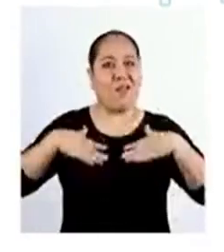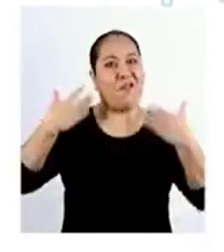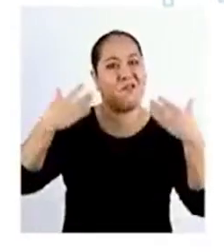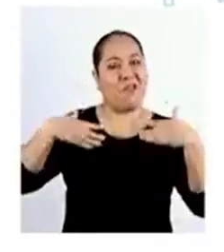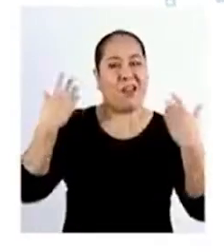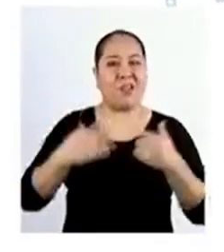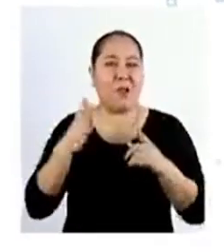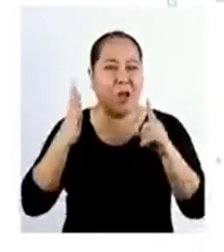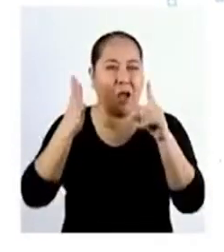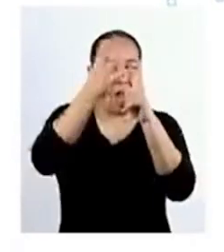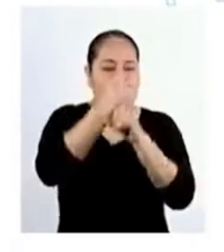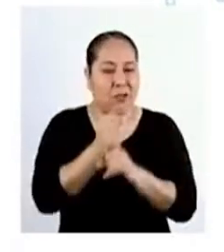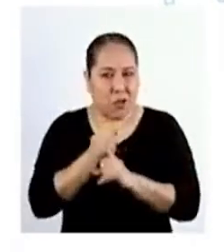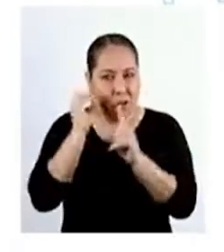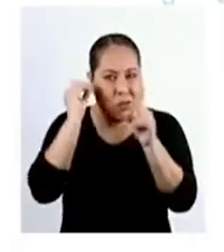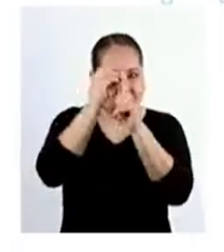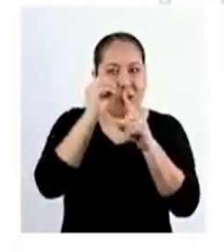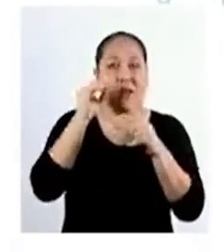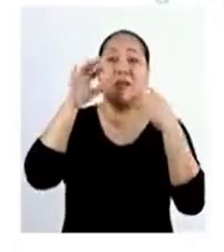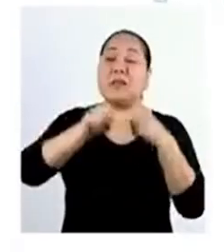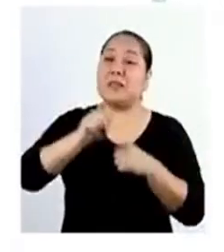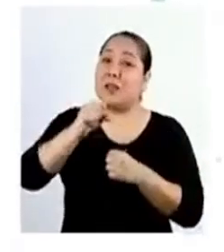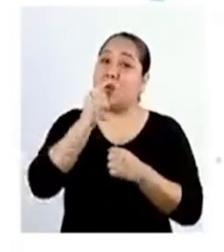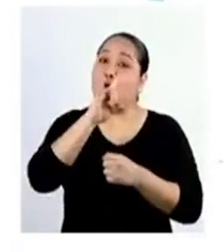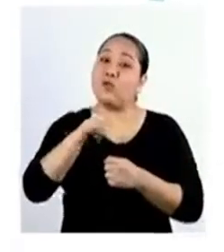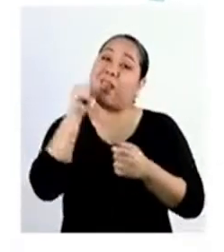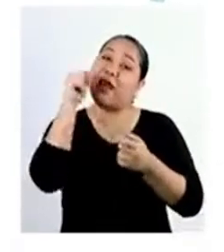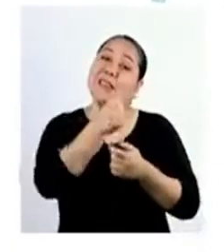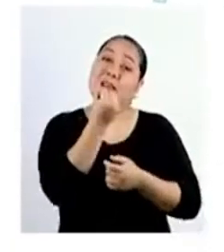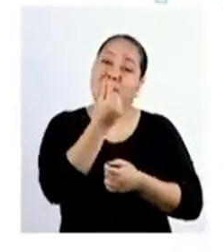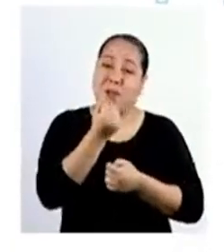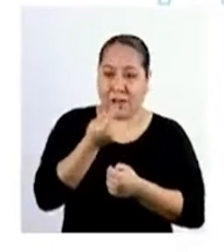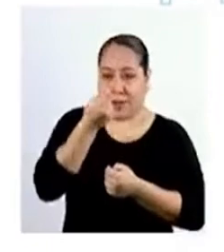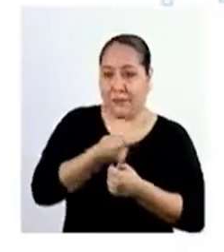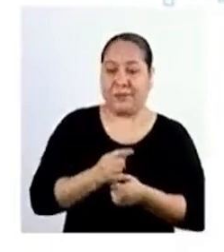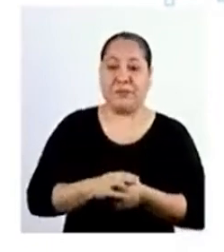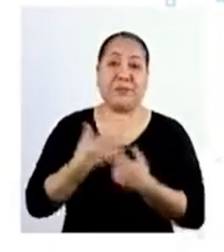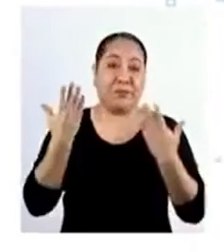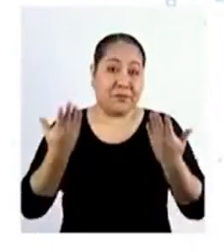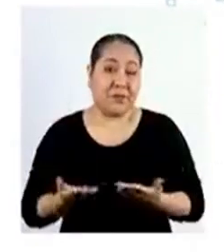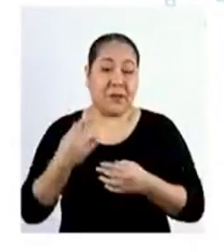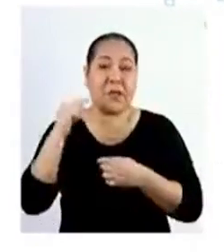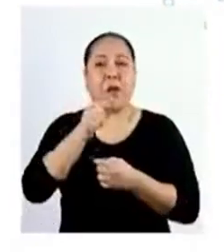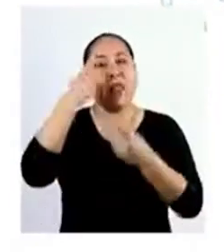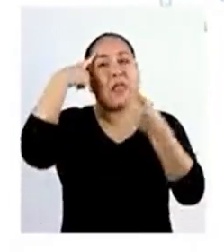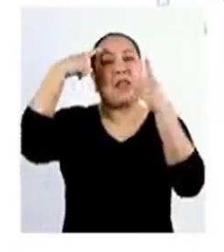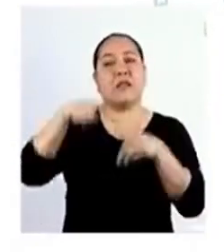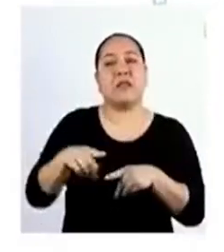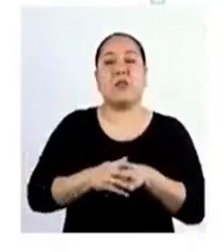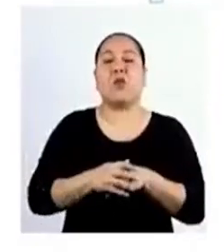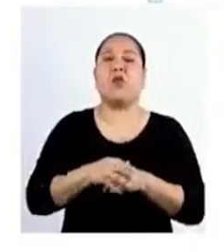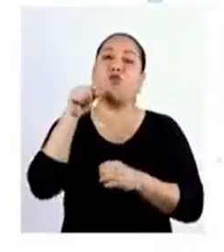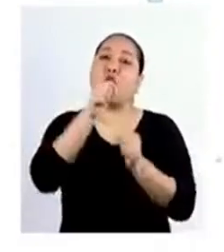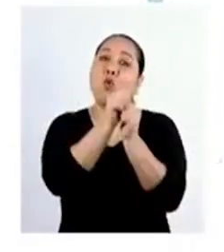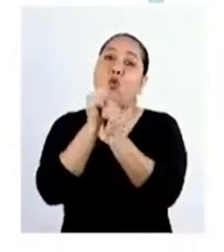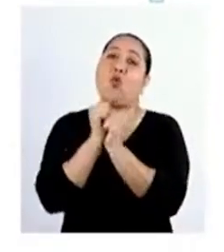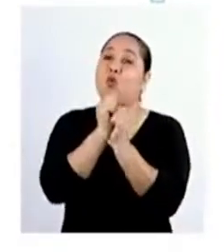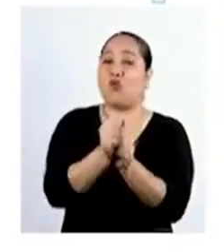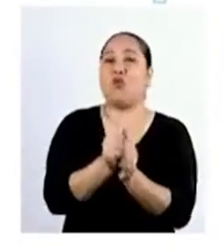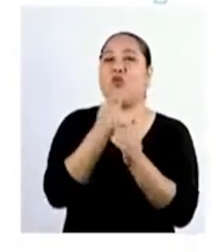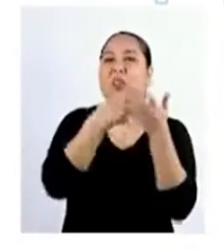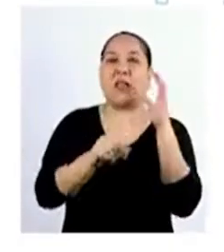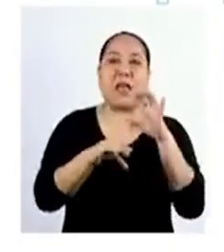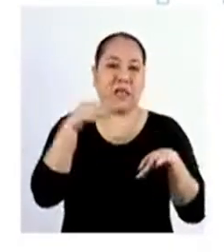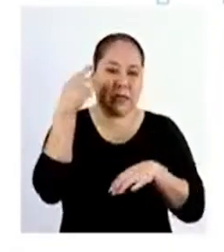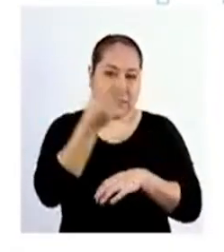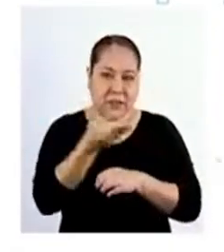contenta Porque lograron su objetivo Y pueden disponer de ese dinero Entonces van a decidir Juntos Qué